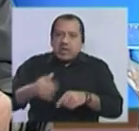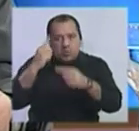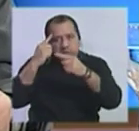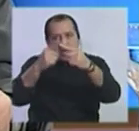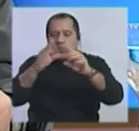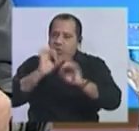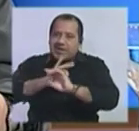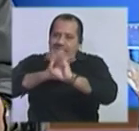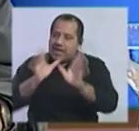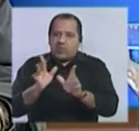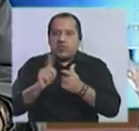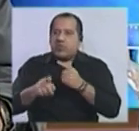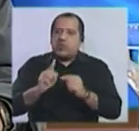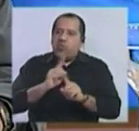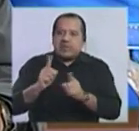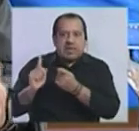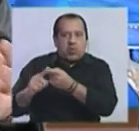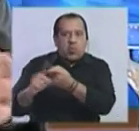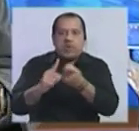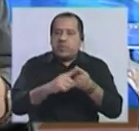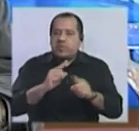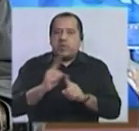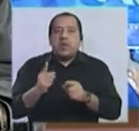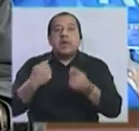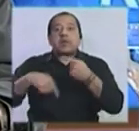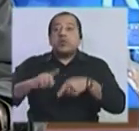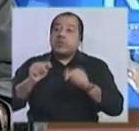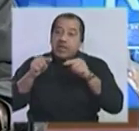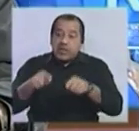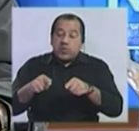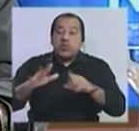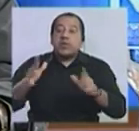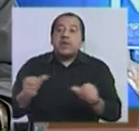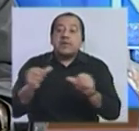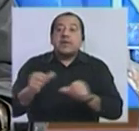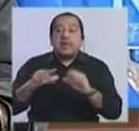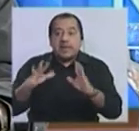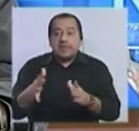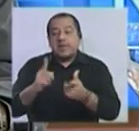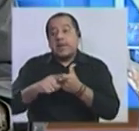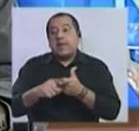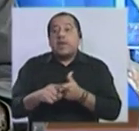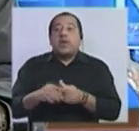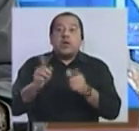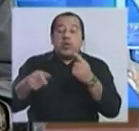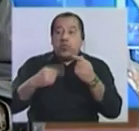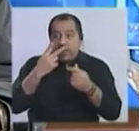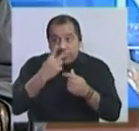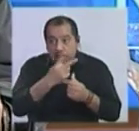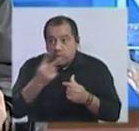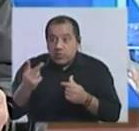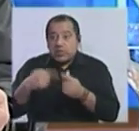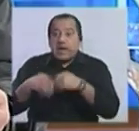¿no? Y la tiene claramente pautada. Entonces, esto lo que hace es marcar, lo veíamos también